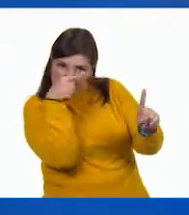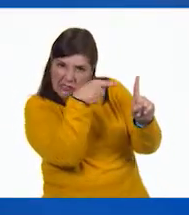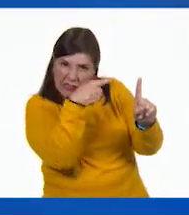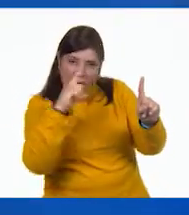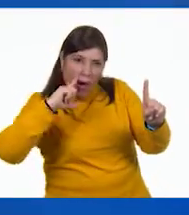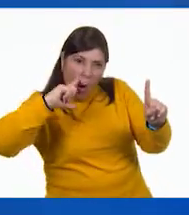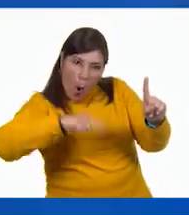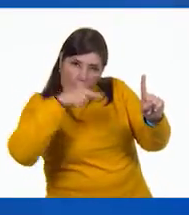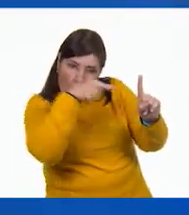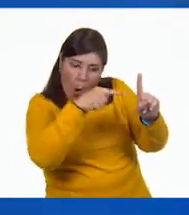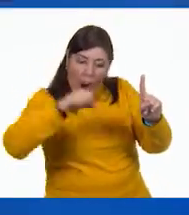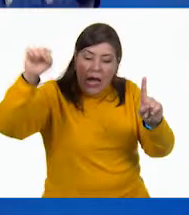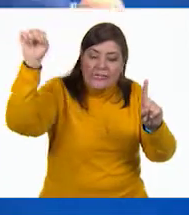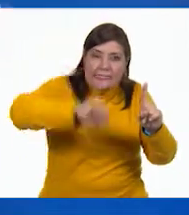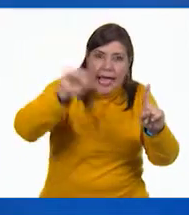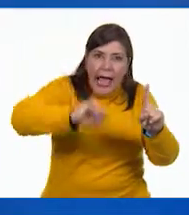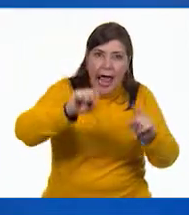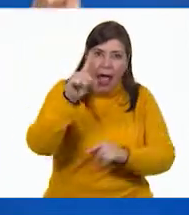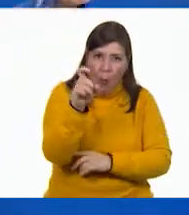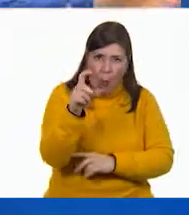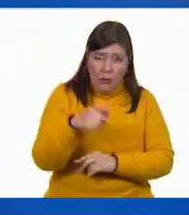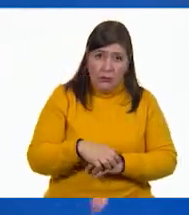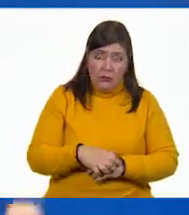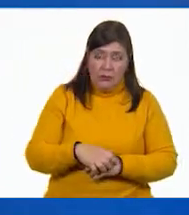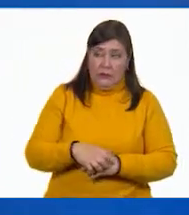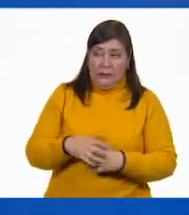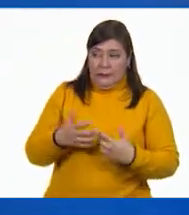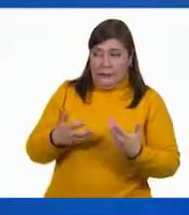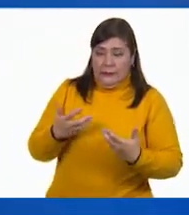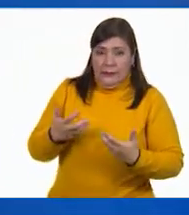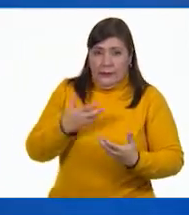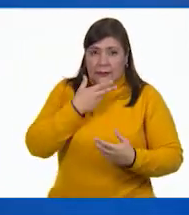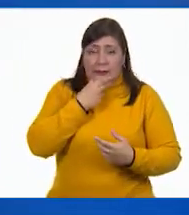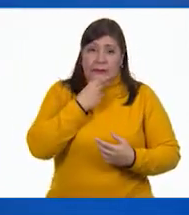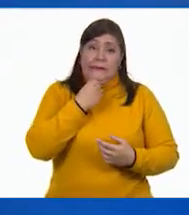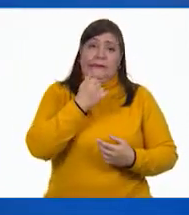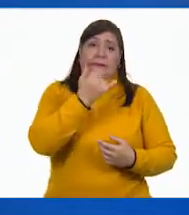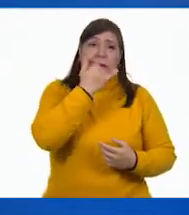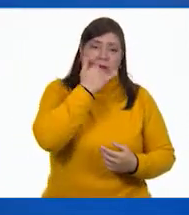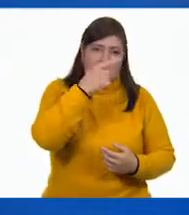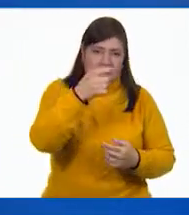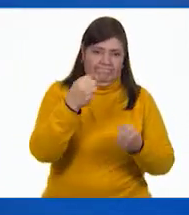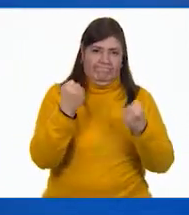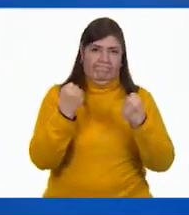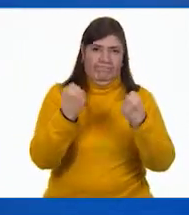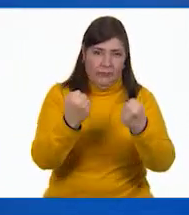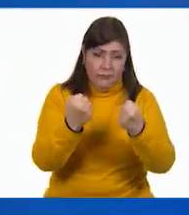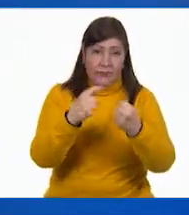individuo es el que echó sal al agua! El hombre llamó al conductor, el conductor llamó al inspector que